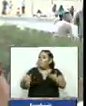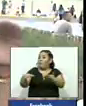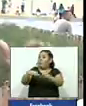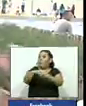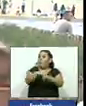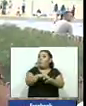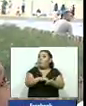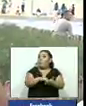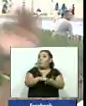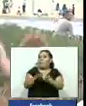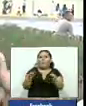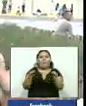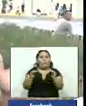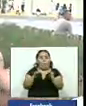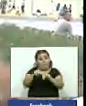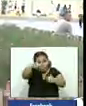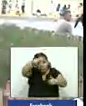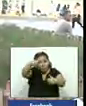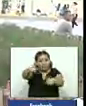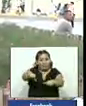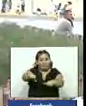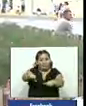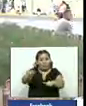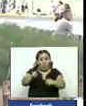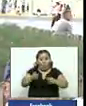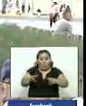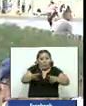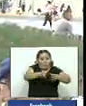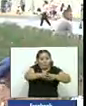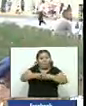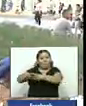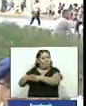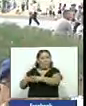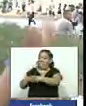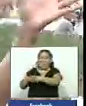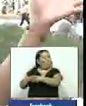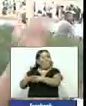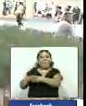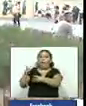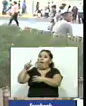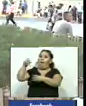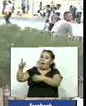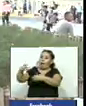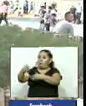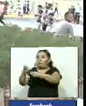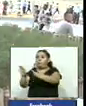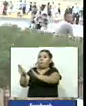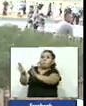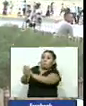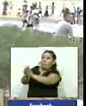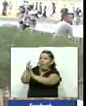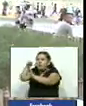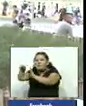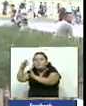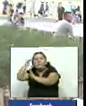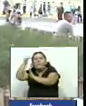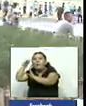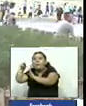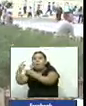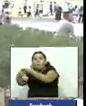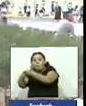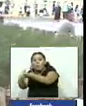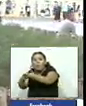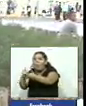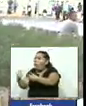también dé un aval. No solo hacer las cosas allá encerrados solo ellos van a saber lo que discuten